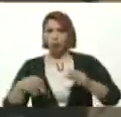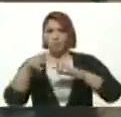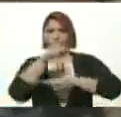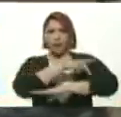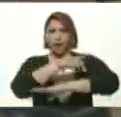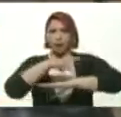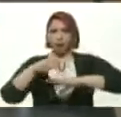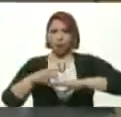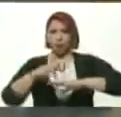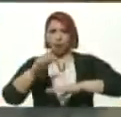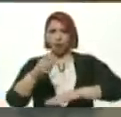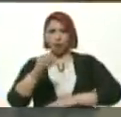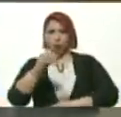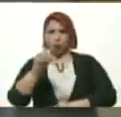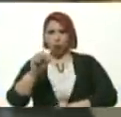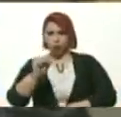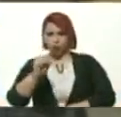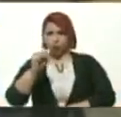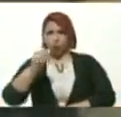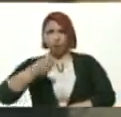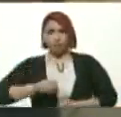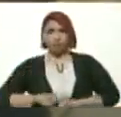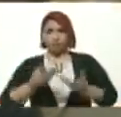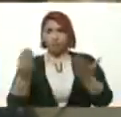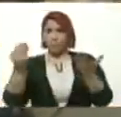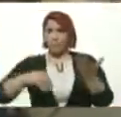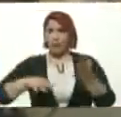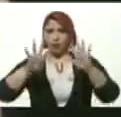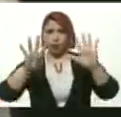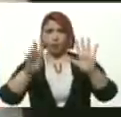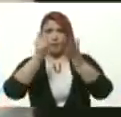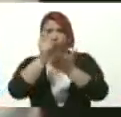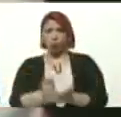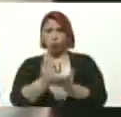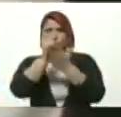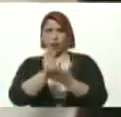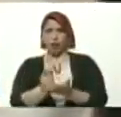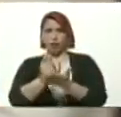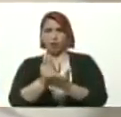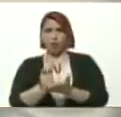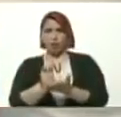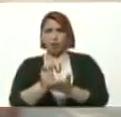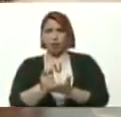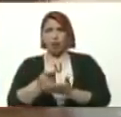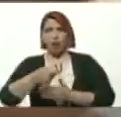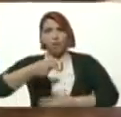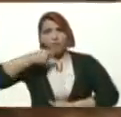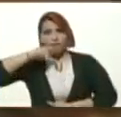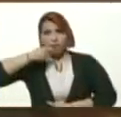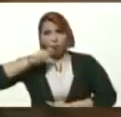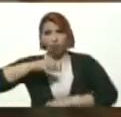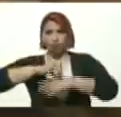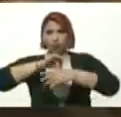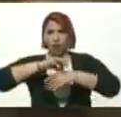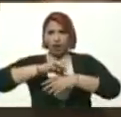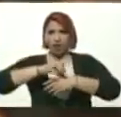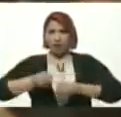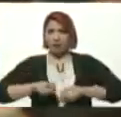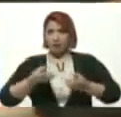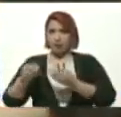Godos Estamos entregando Más De nueve toneladas De proteína Estamos entregando Hoy también